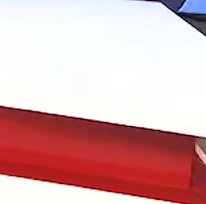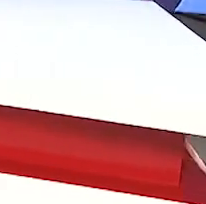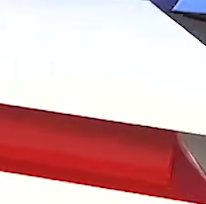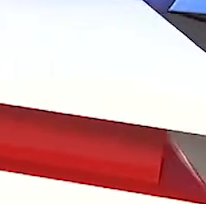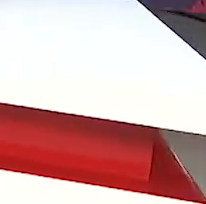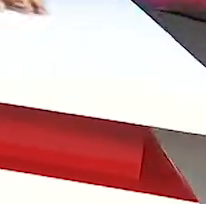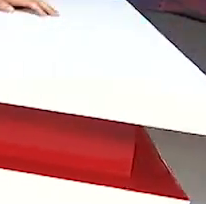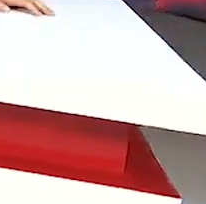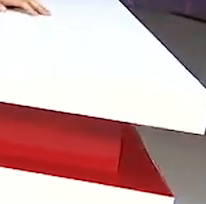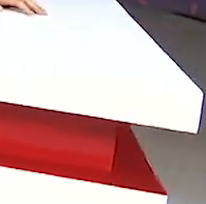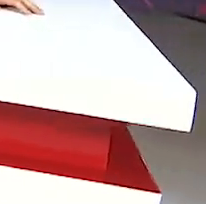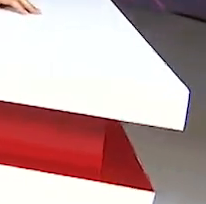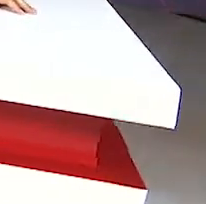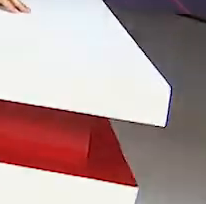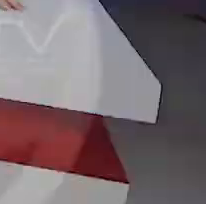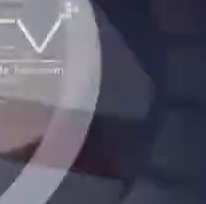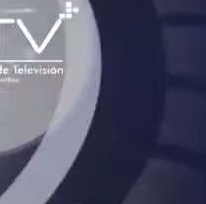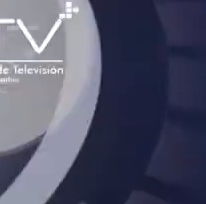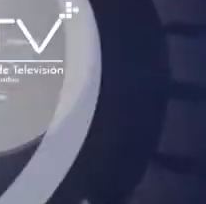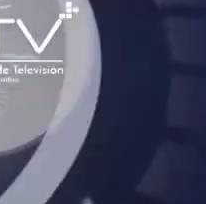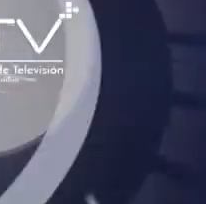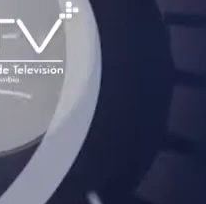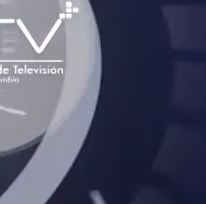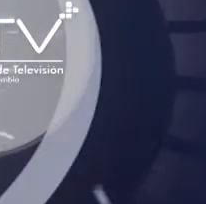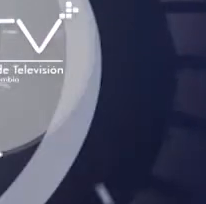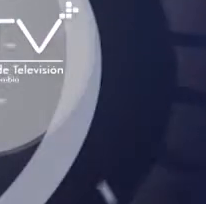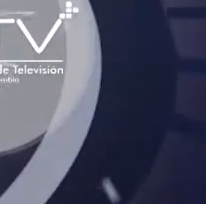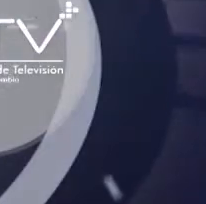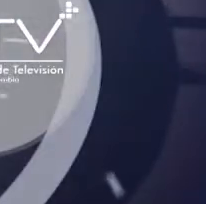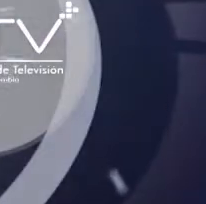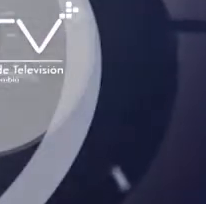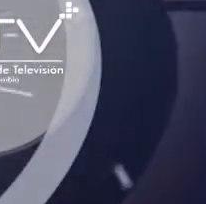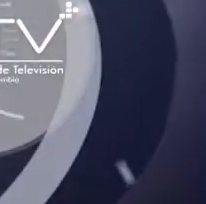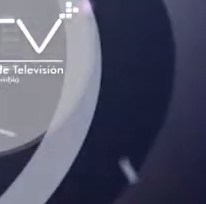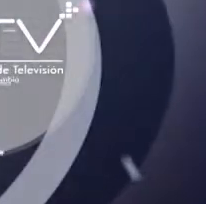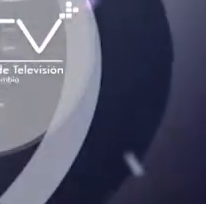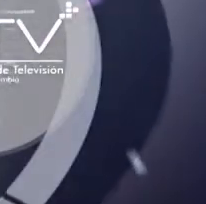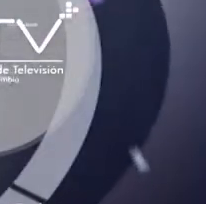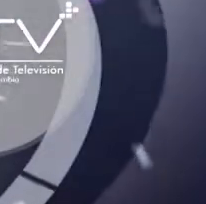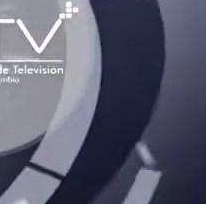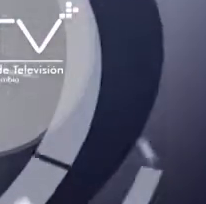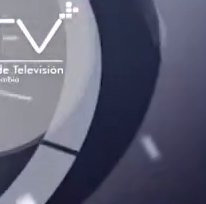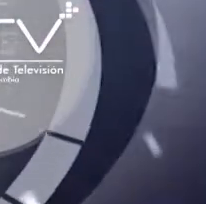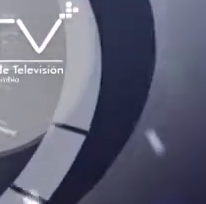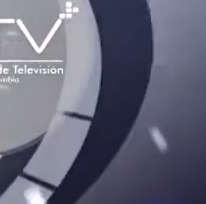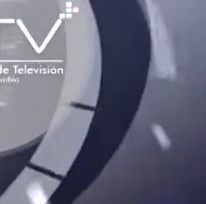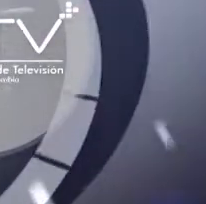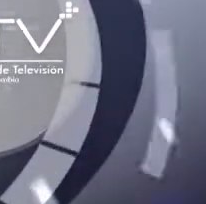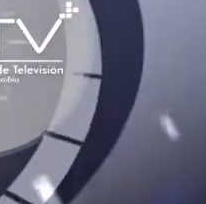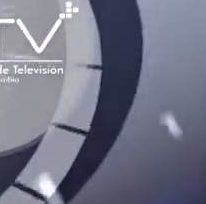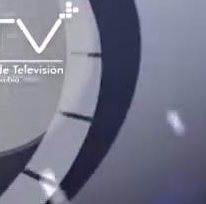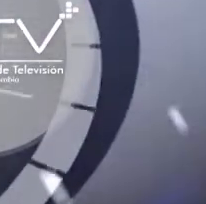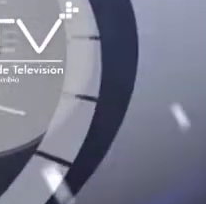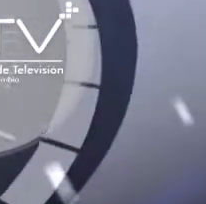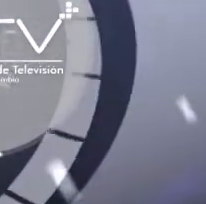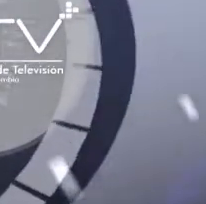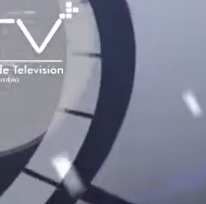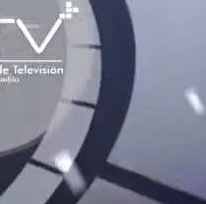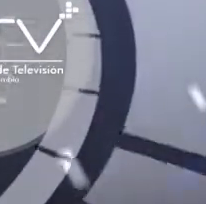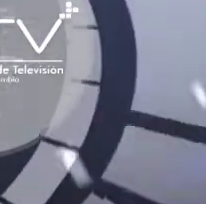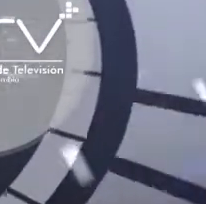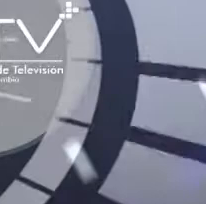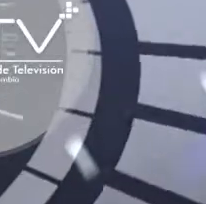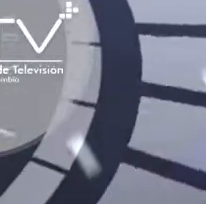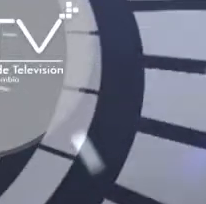vemos